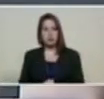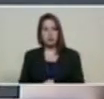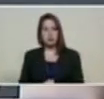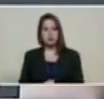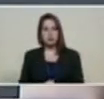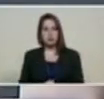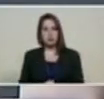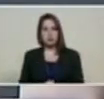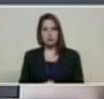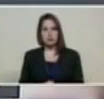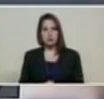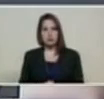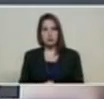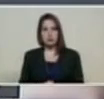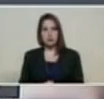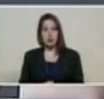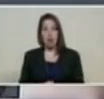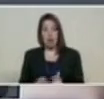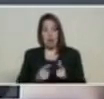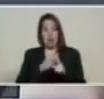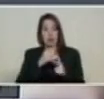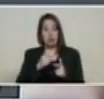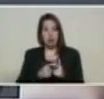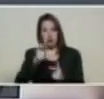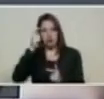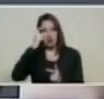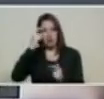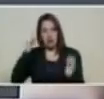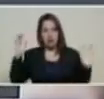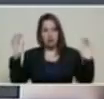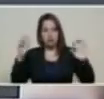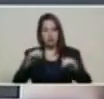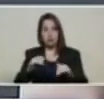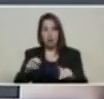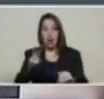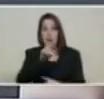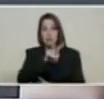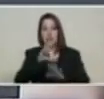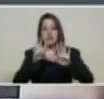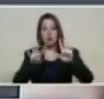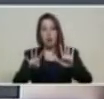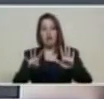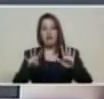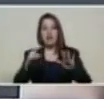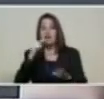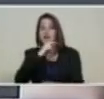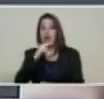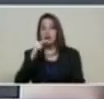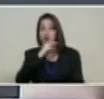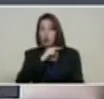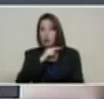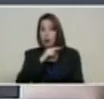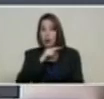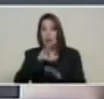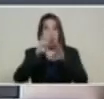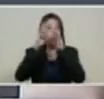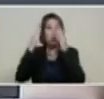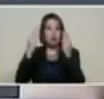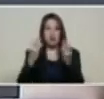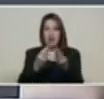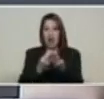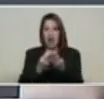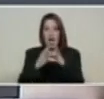por eso el 29 de octubre vamos a tener un evento de carácter mundial con mineros